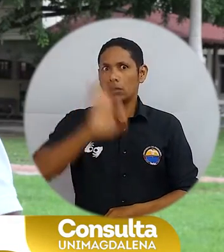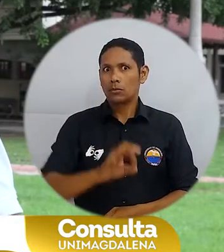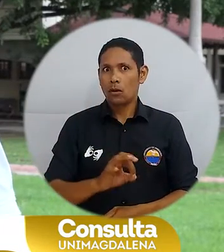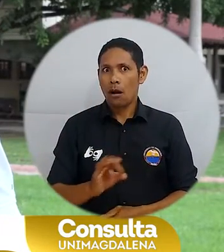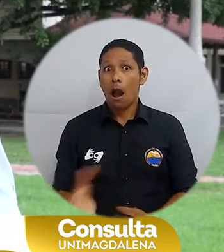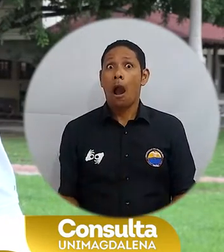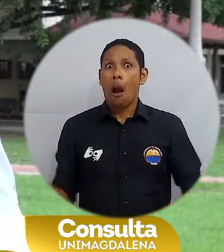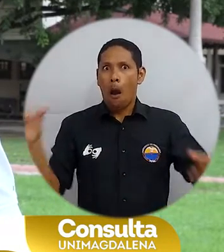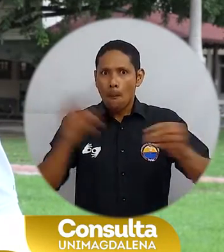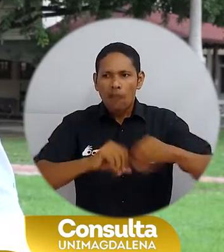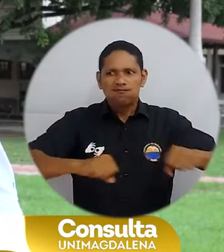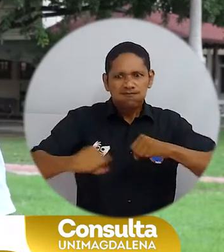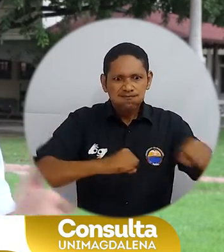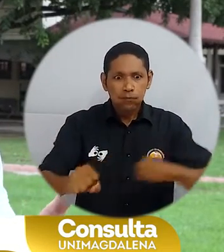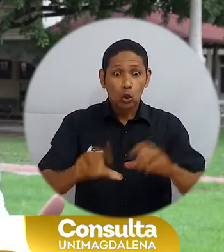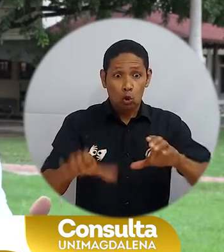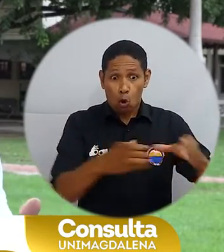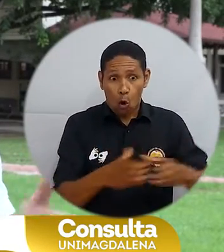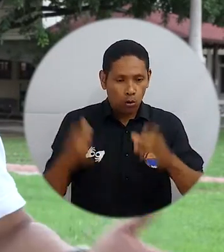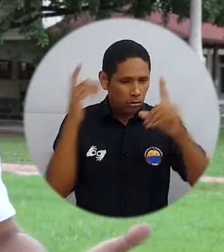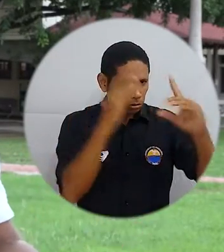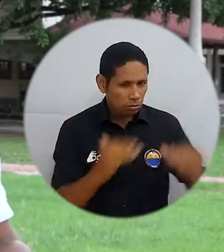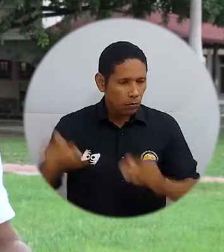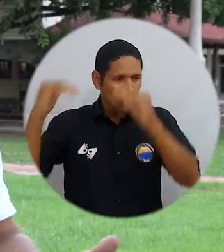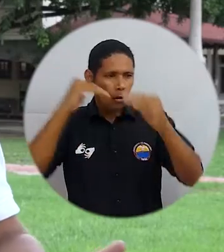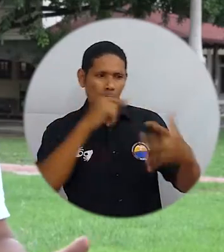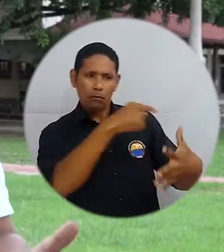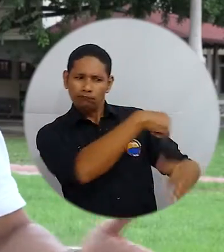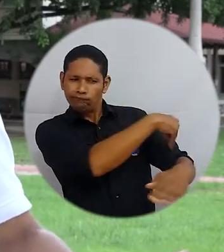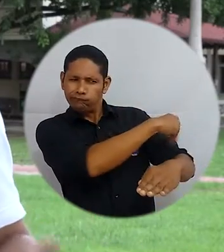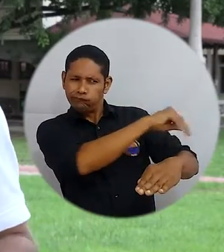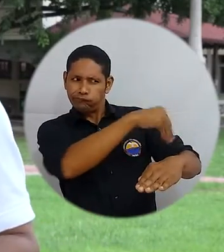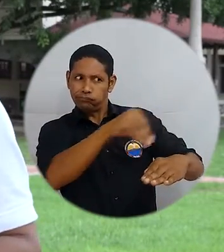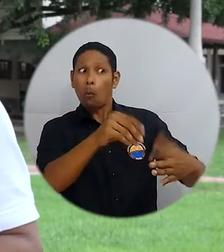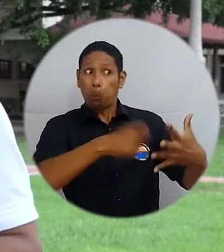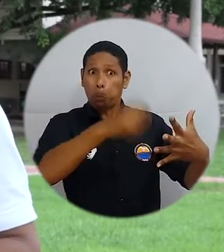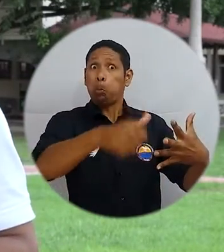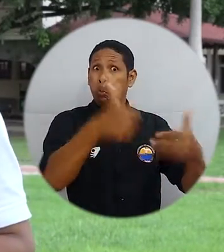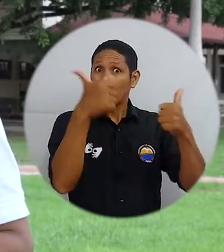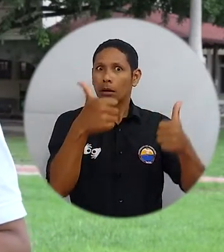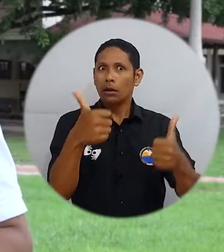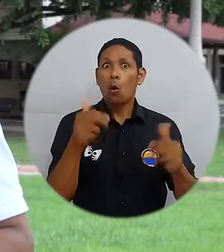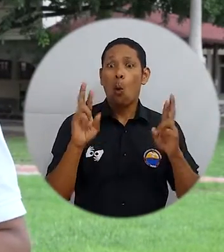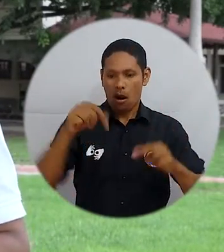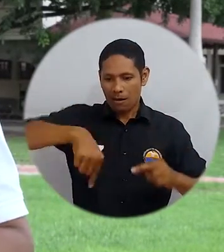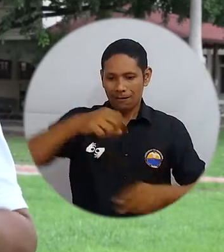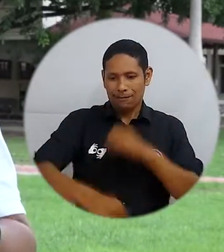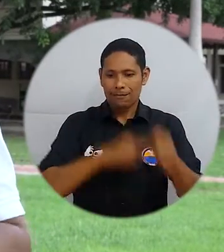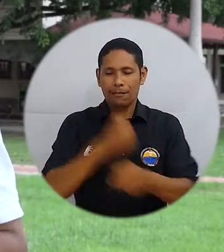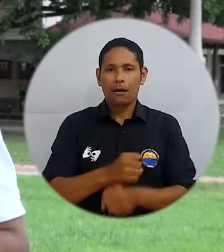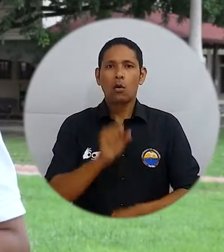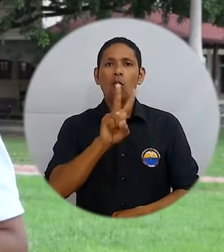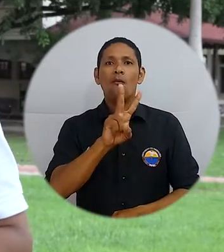al igual que el plan de gobierno. El Consejo Superior evaluó nuestra gestión favorablemente a finales del año anterior y esperamos este año, cuando concluya el periodo,